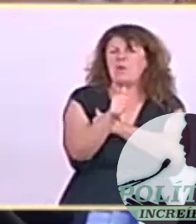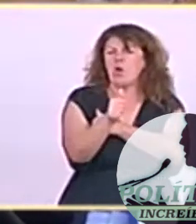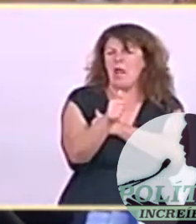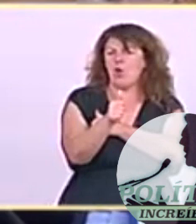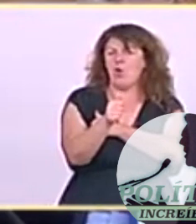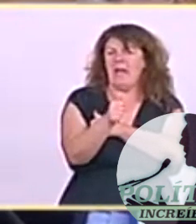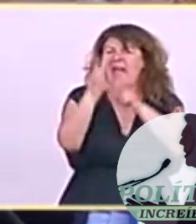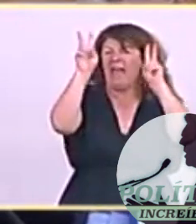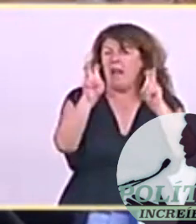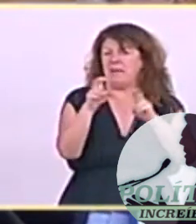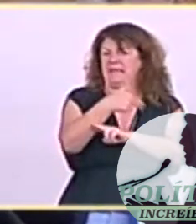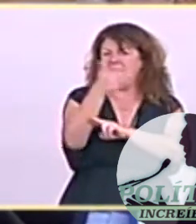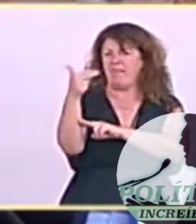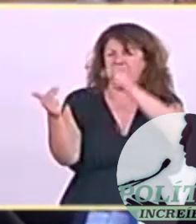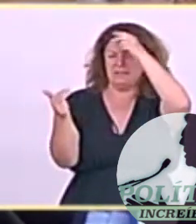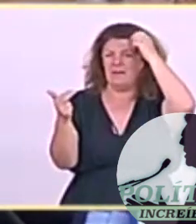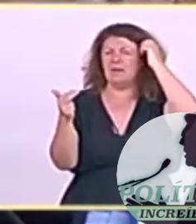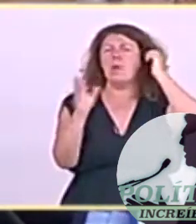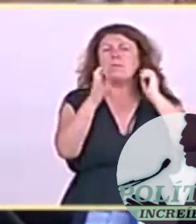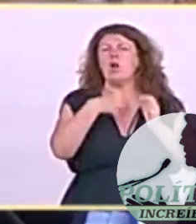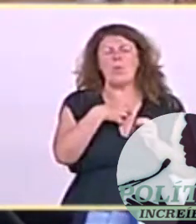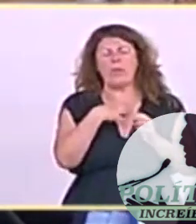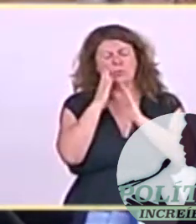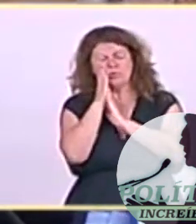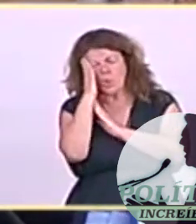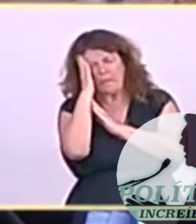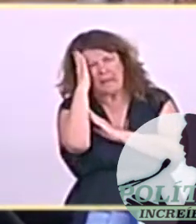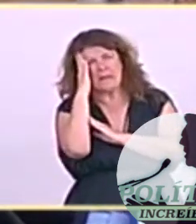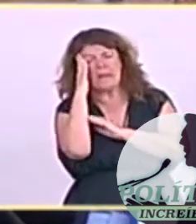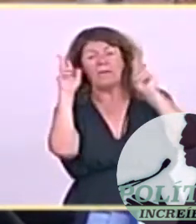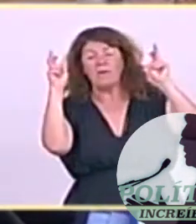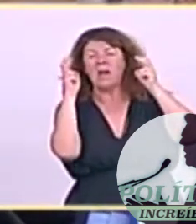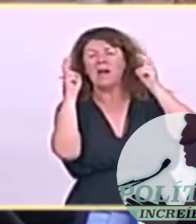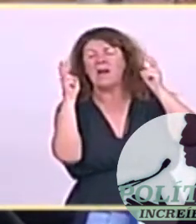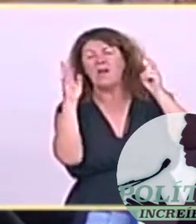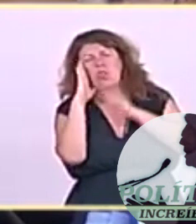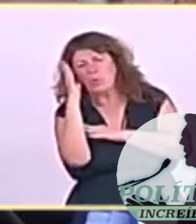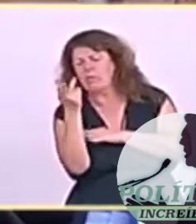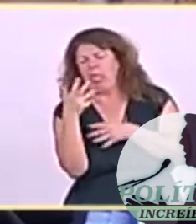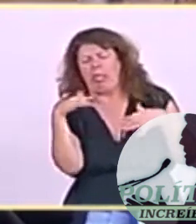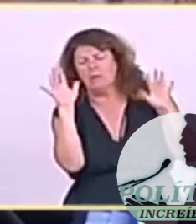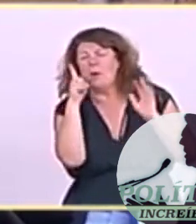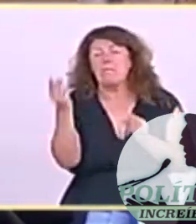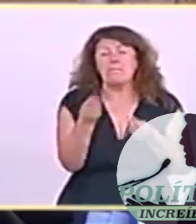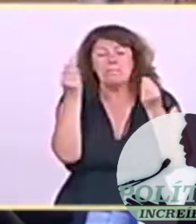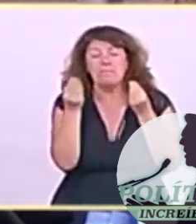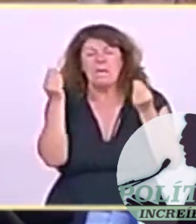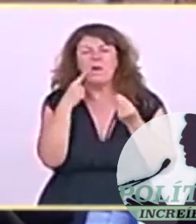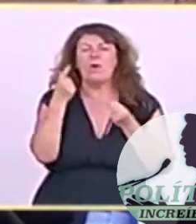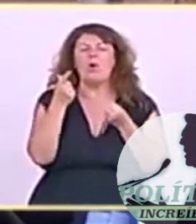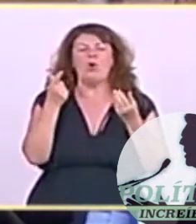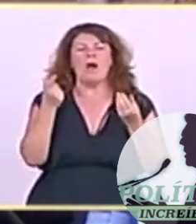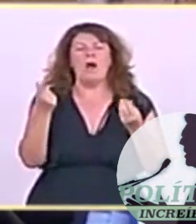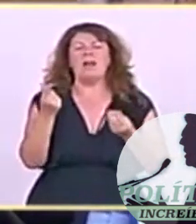dormir a los laureles, hay que mejorar a nivel comunitario y a nivel FAO los mecanismos que tengamos de control. Por ejemplo, lo